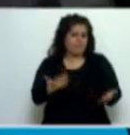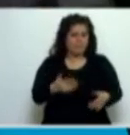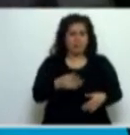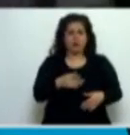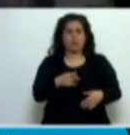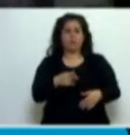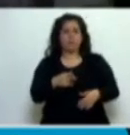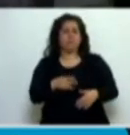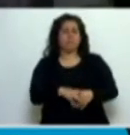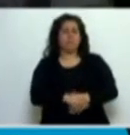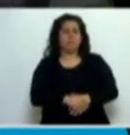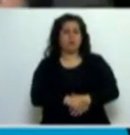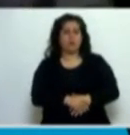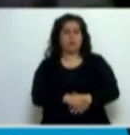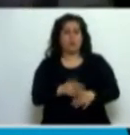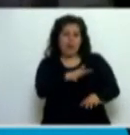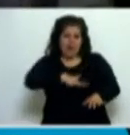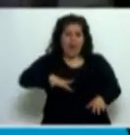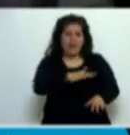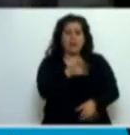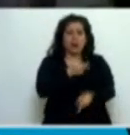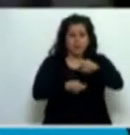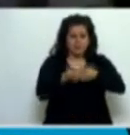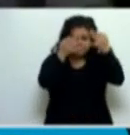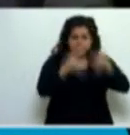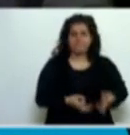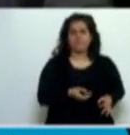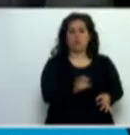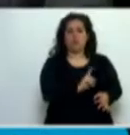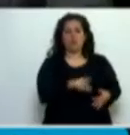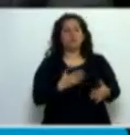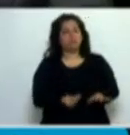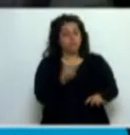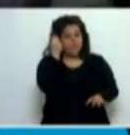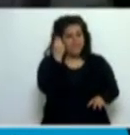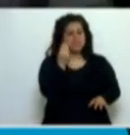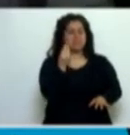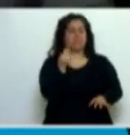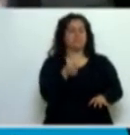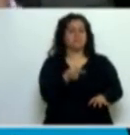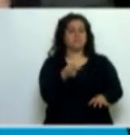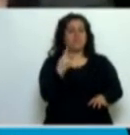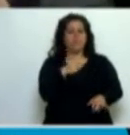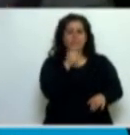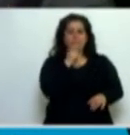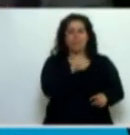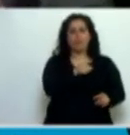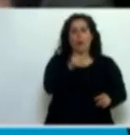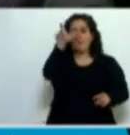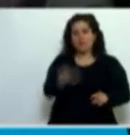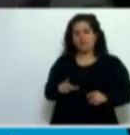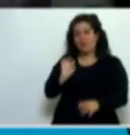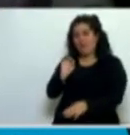nada tienen que ver con un horario comercial y muchas veces esas comunicaciones son también a terceros, no a la